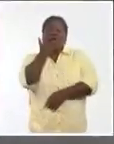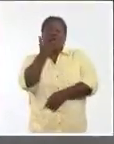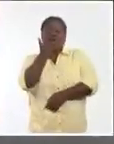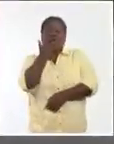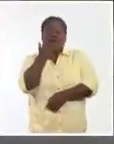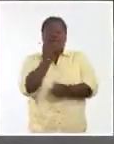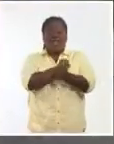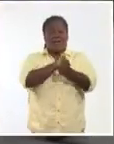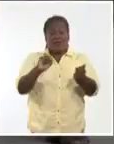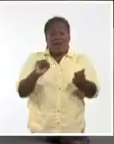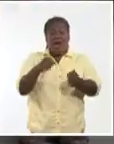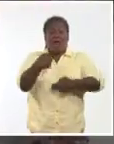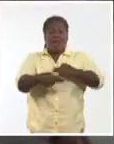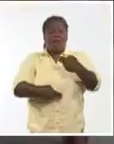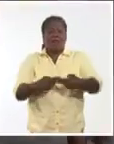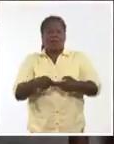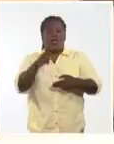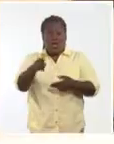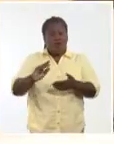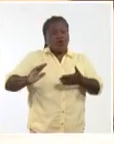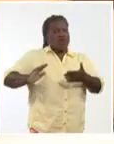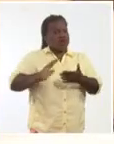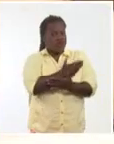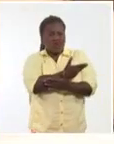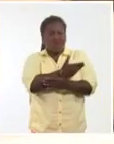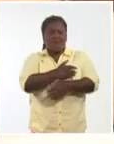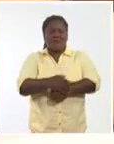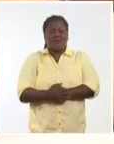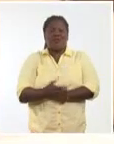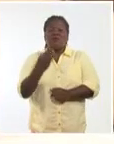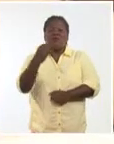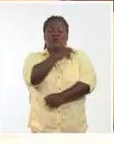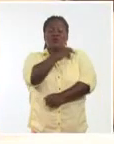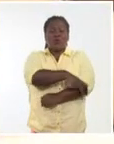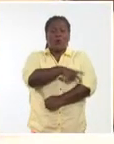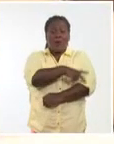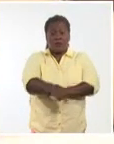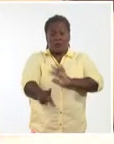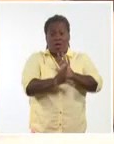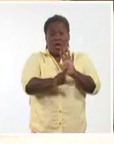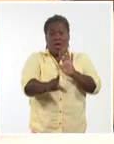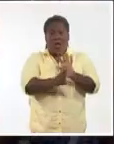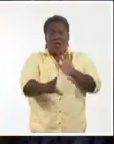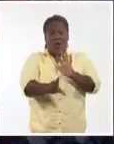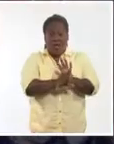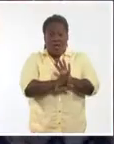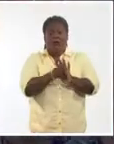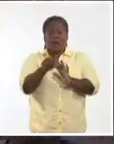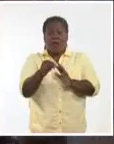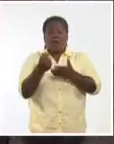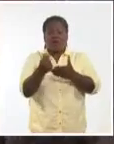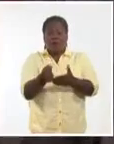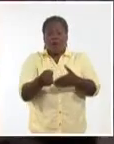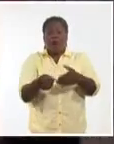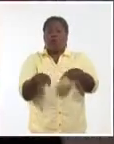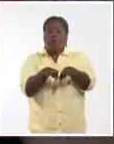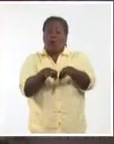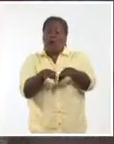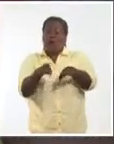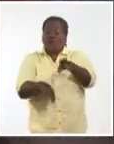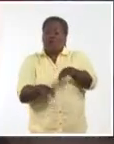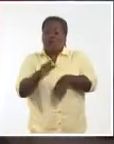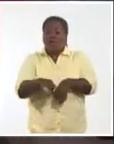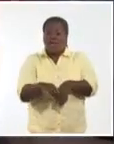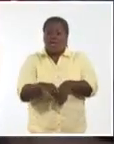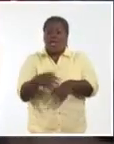de ser y hacer, deben erradicarse. En muchos países persisten leyes que validan la desigualdad y limitan las oportunidades